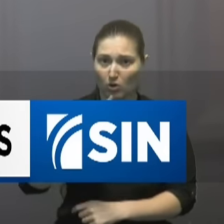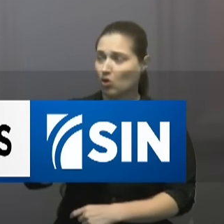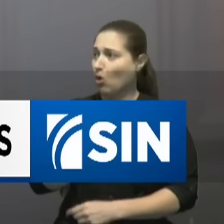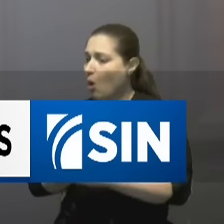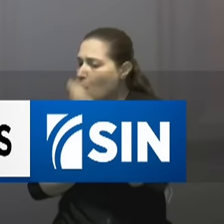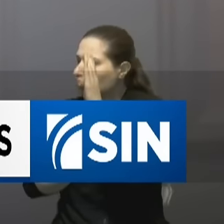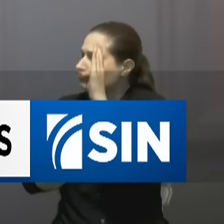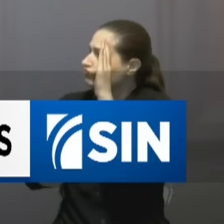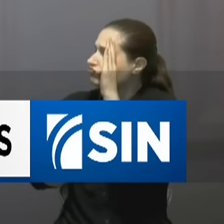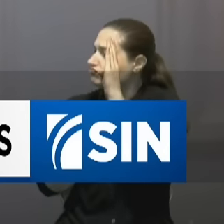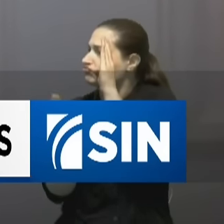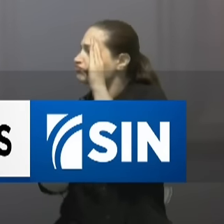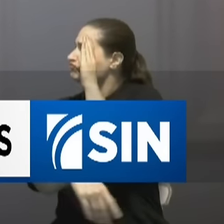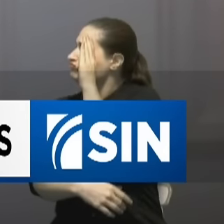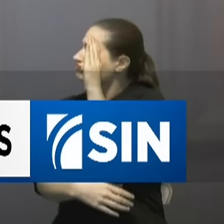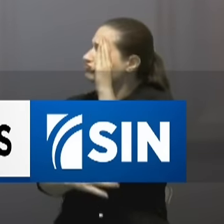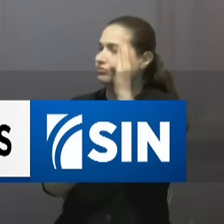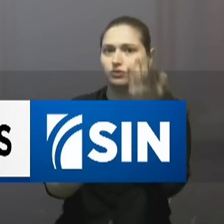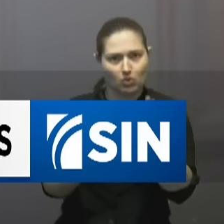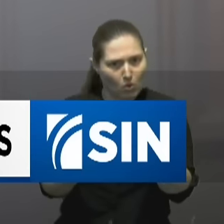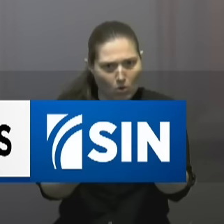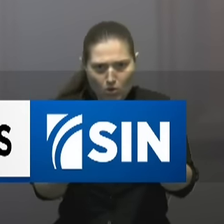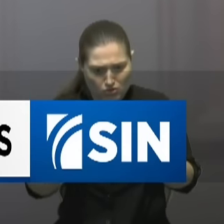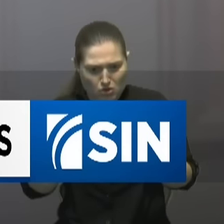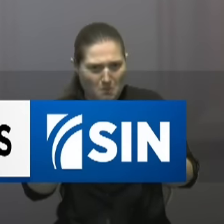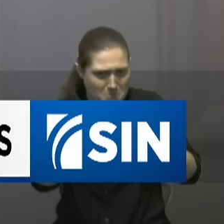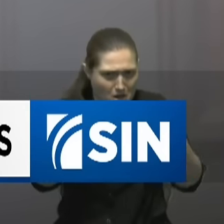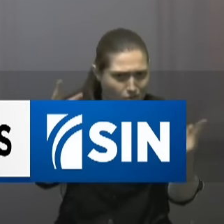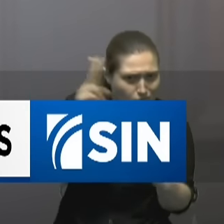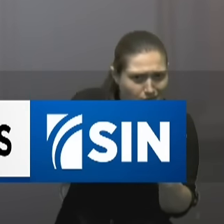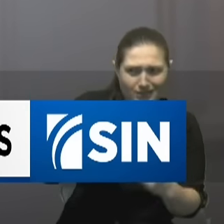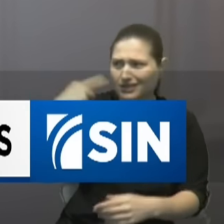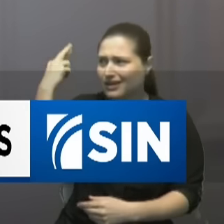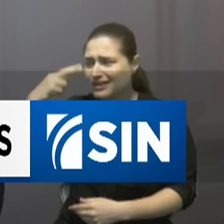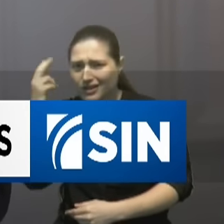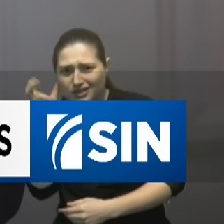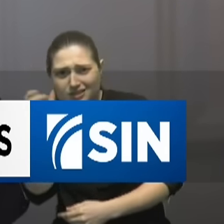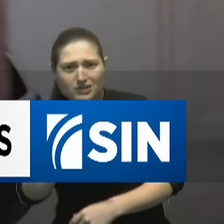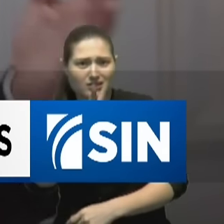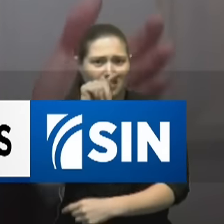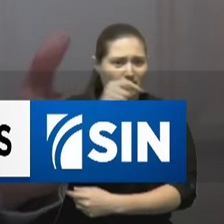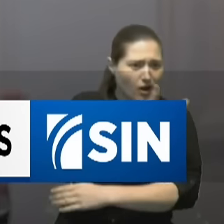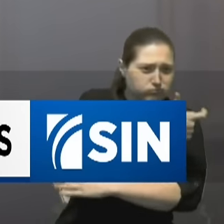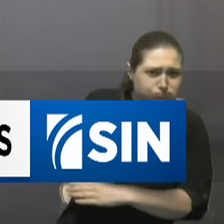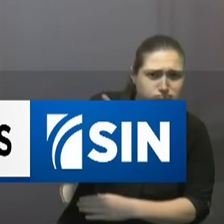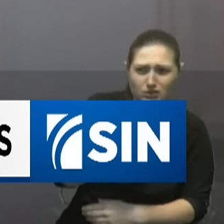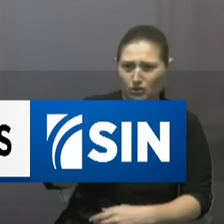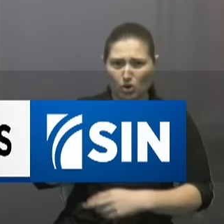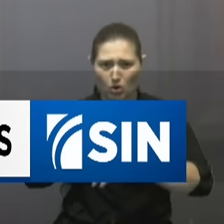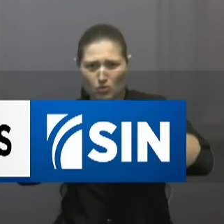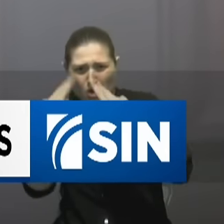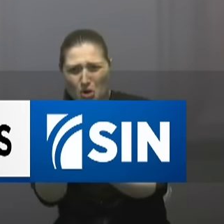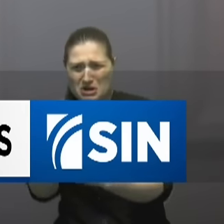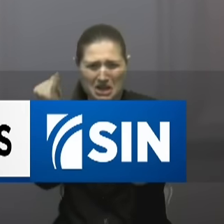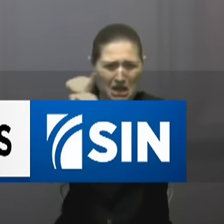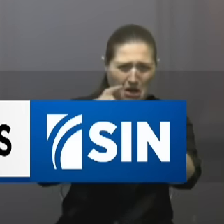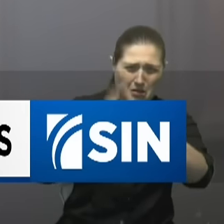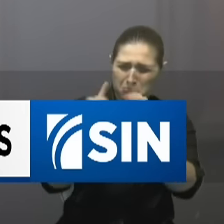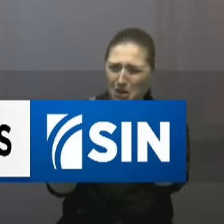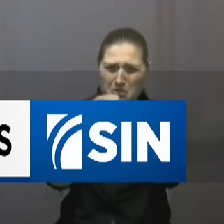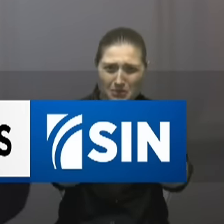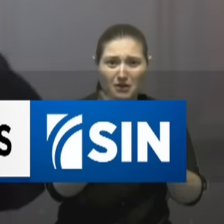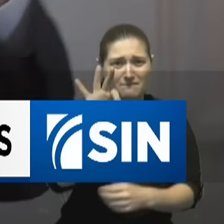burbuja, leo los diarios, escucho las radios, veo la televisión, me reúno con todos los sectores, reviso las redes